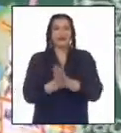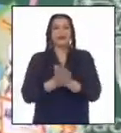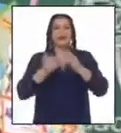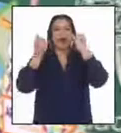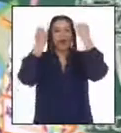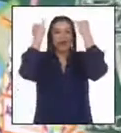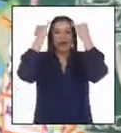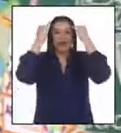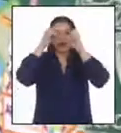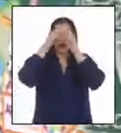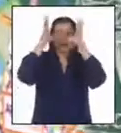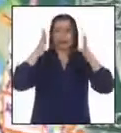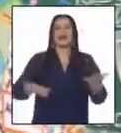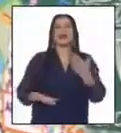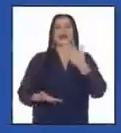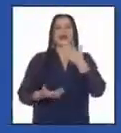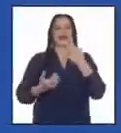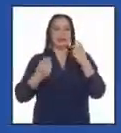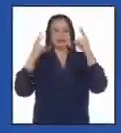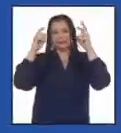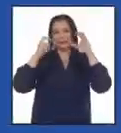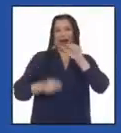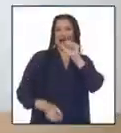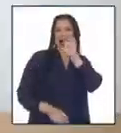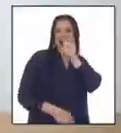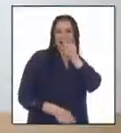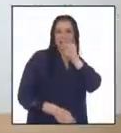nuestras ideas. ¡Vamos con Activarte!